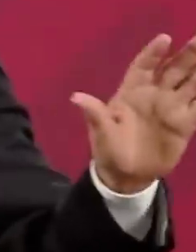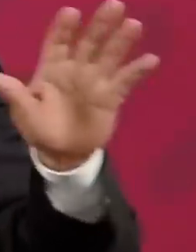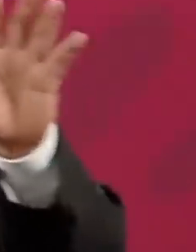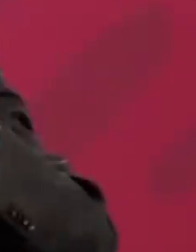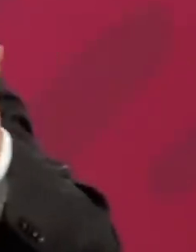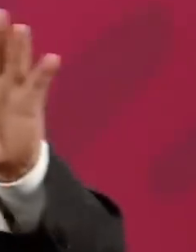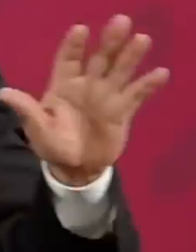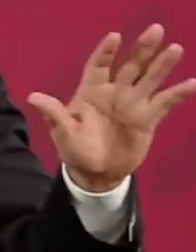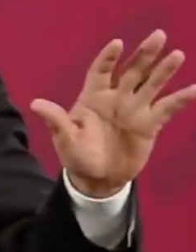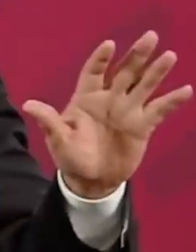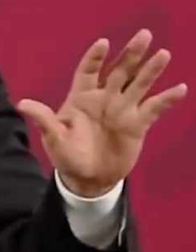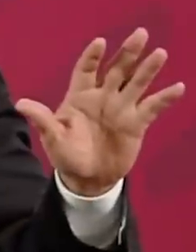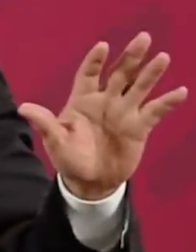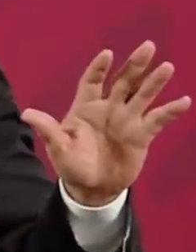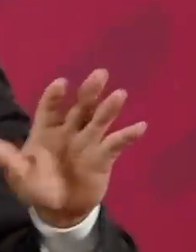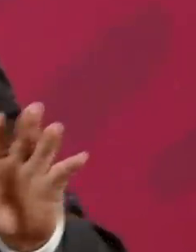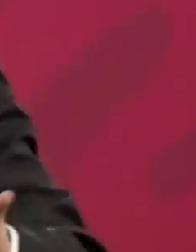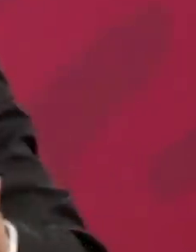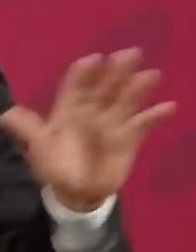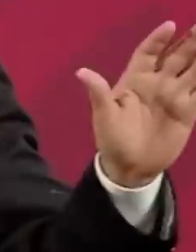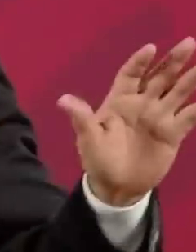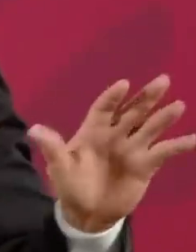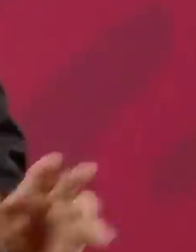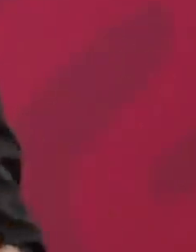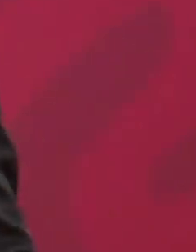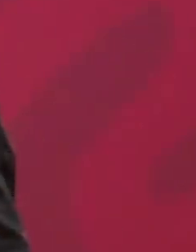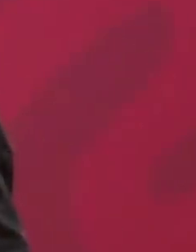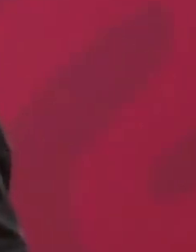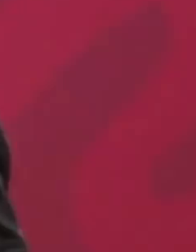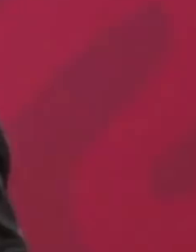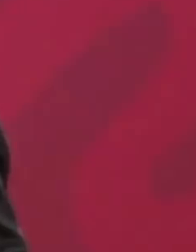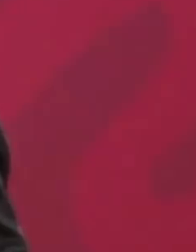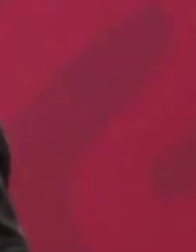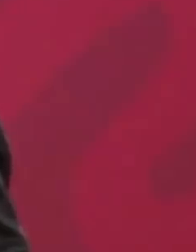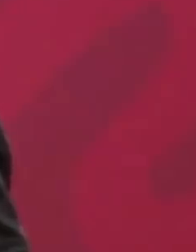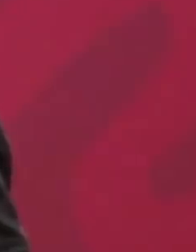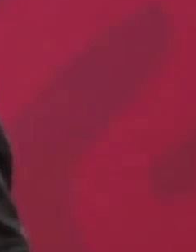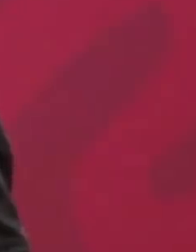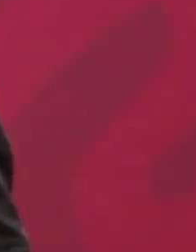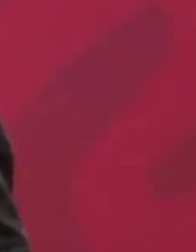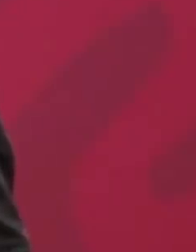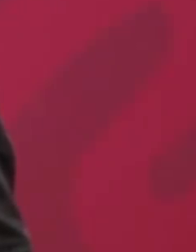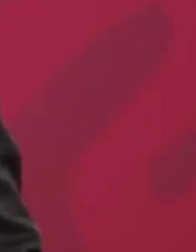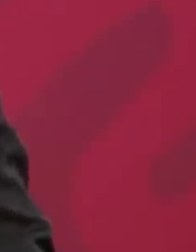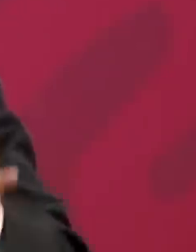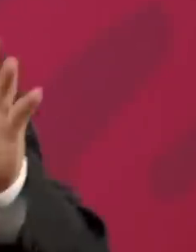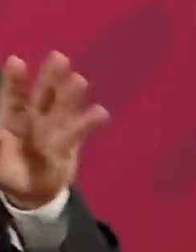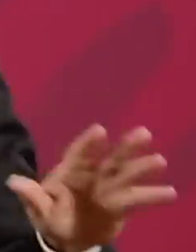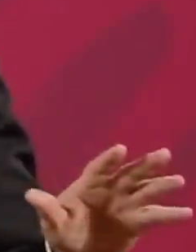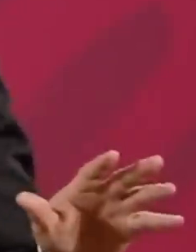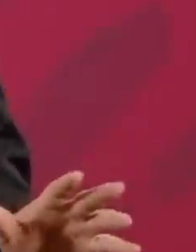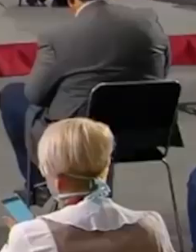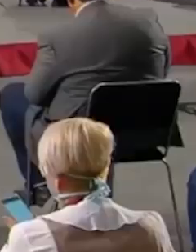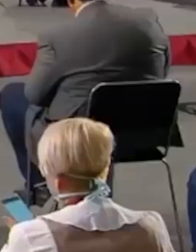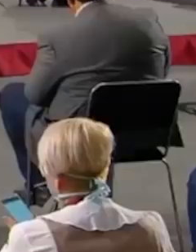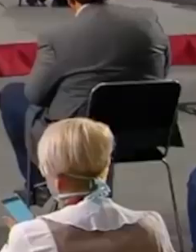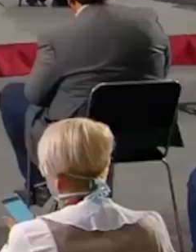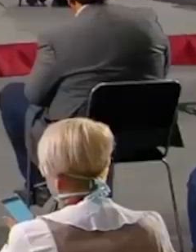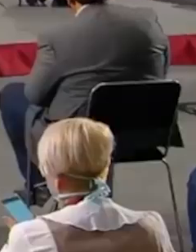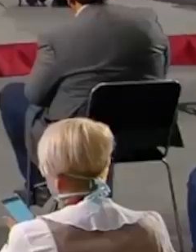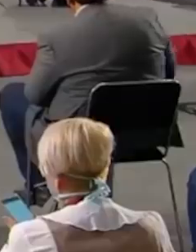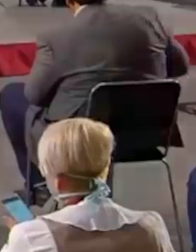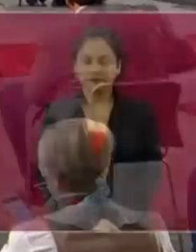hay casos, que eso es muy